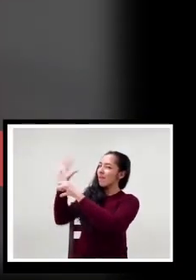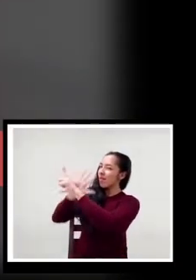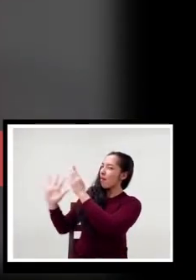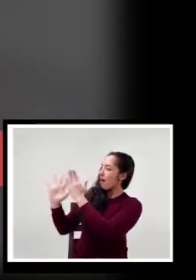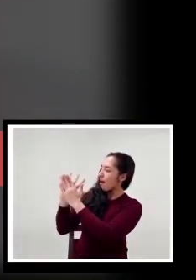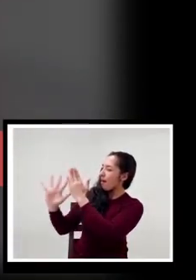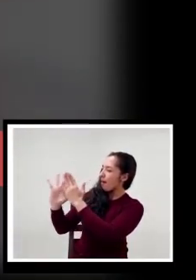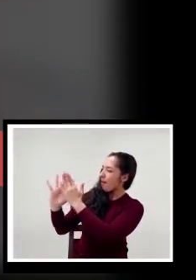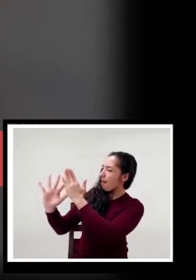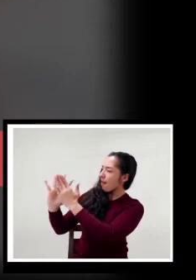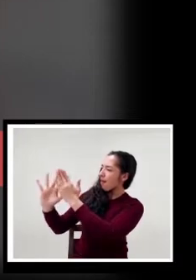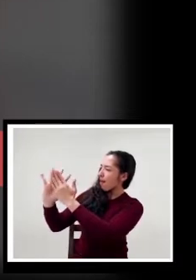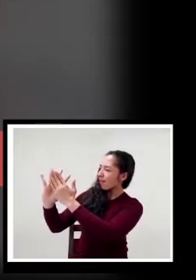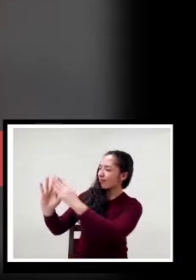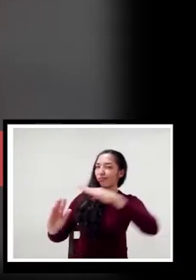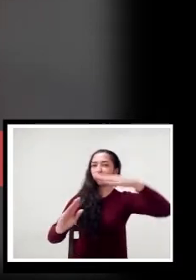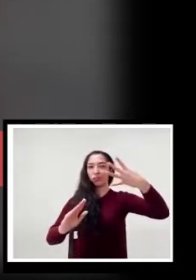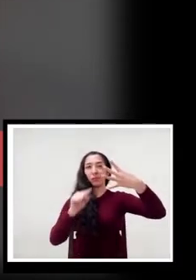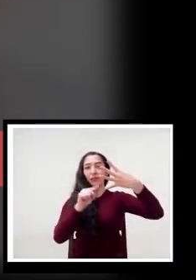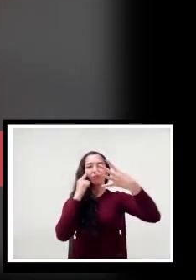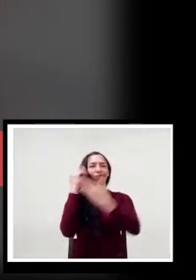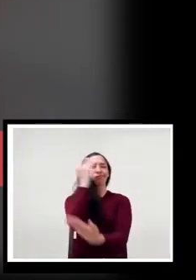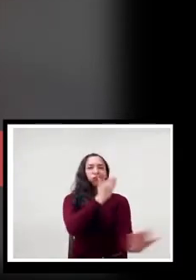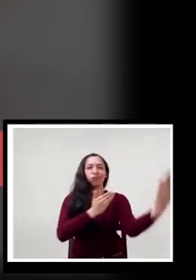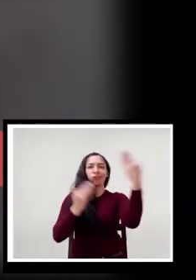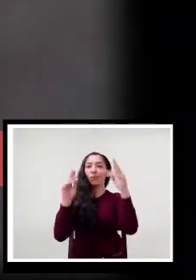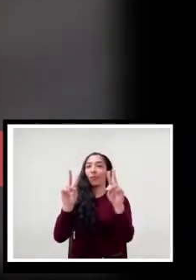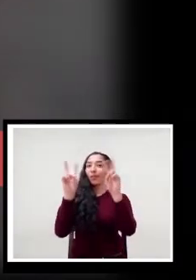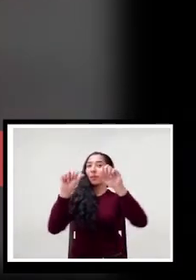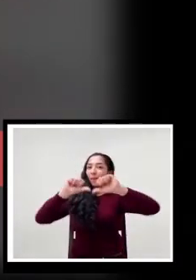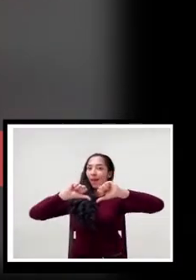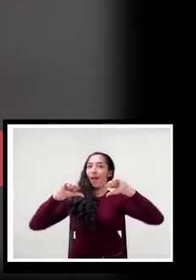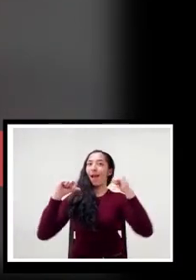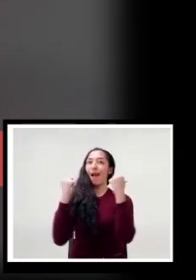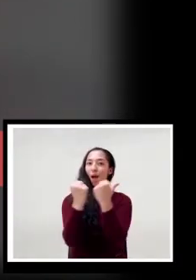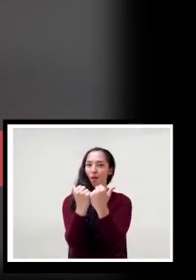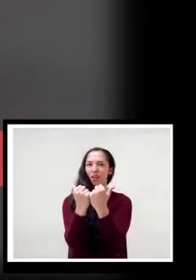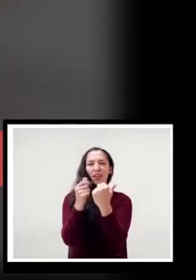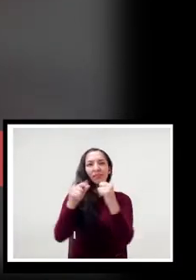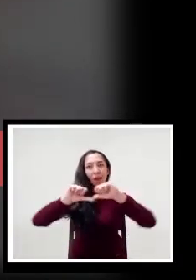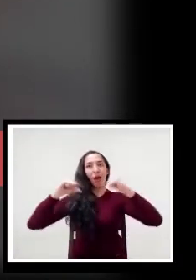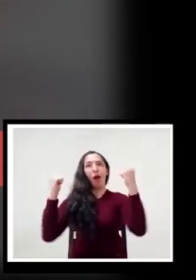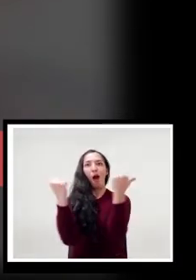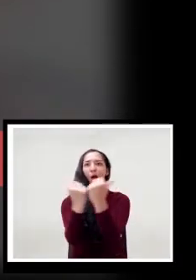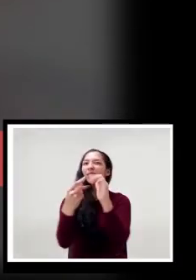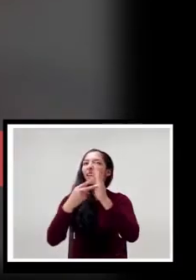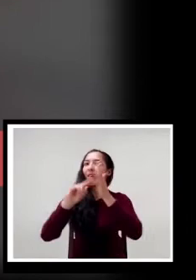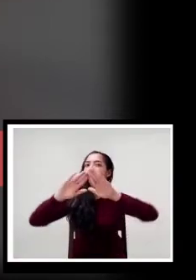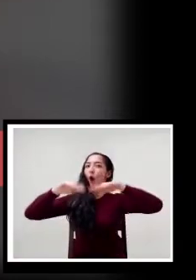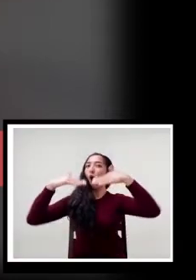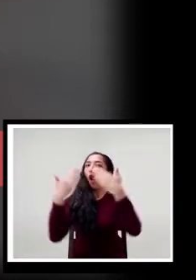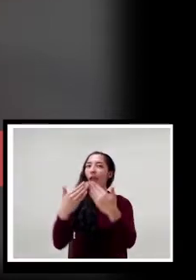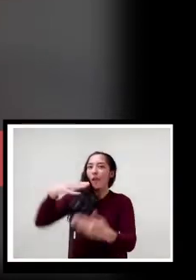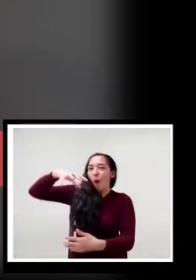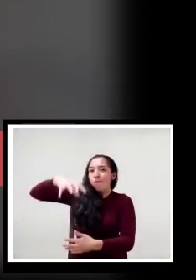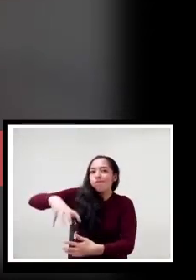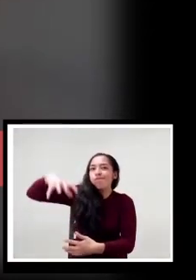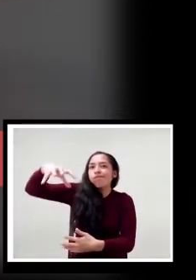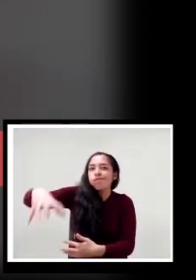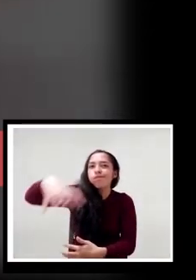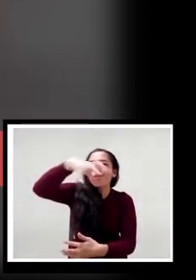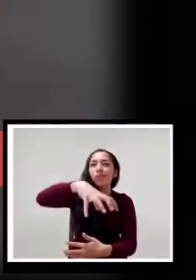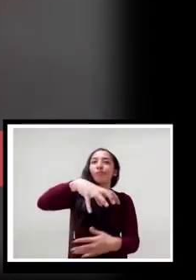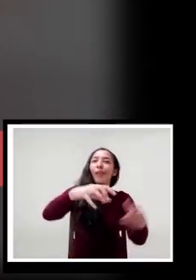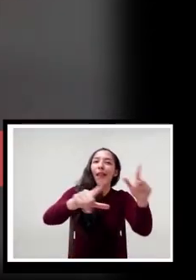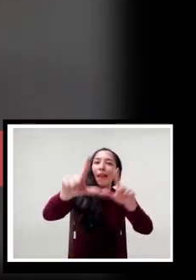maestros en sus videos está relacionada con el aula. ¿Y qué pasa con el aula? Ese espacio físico, el patio,